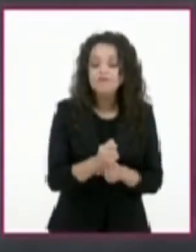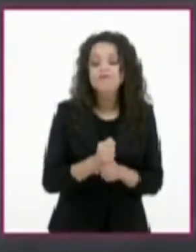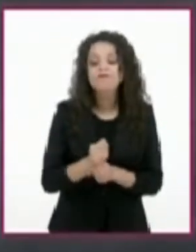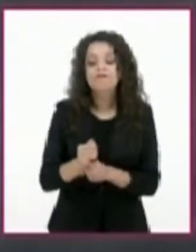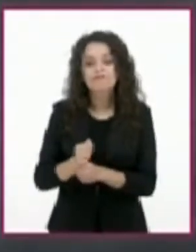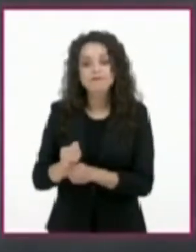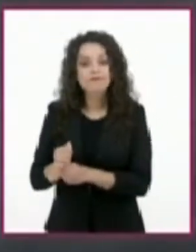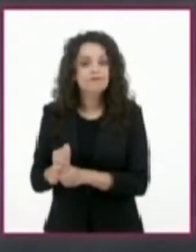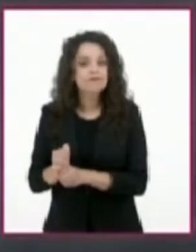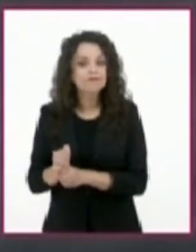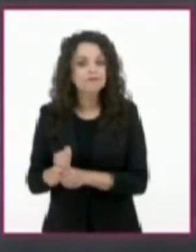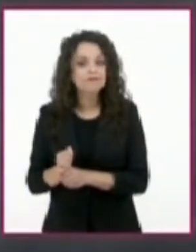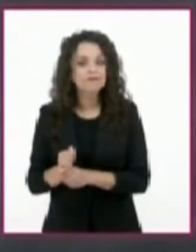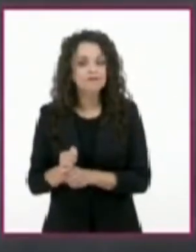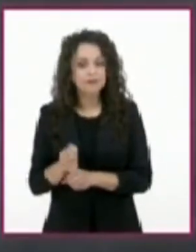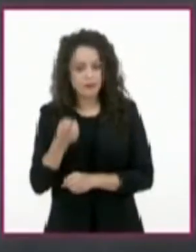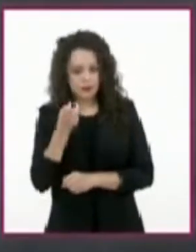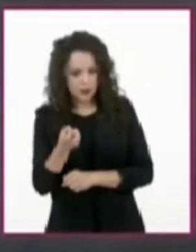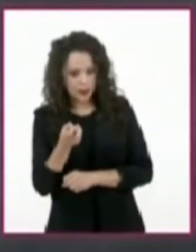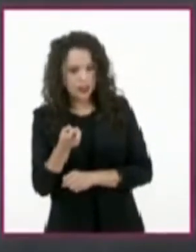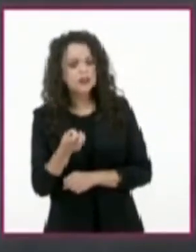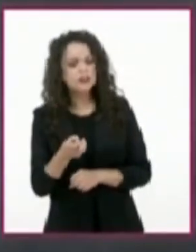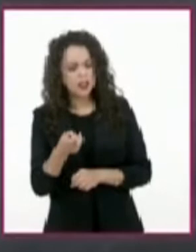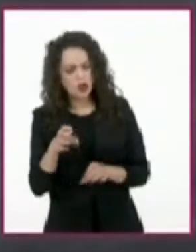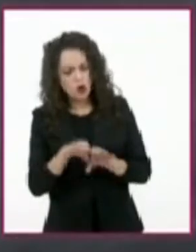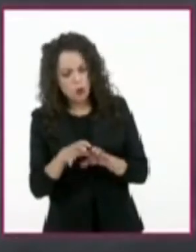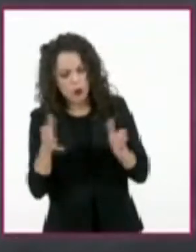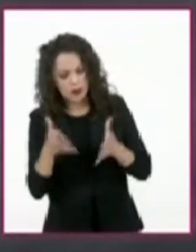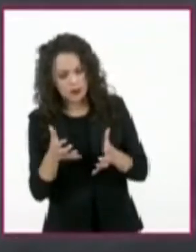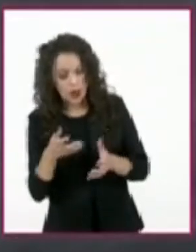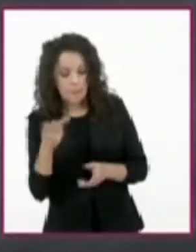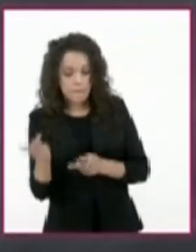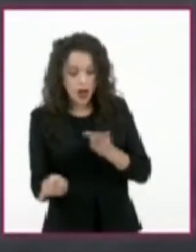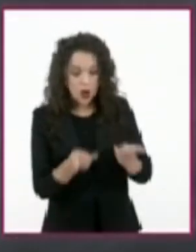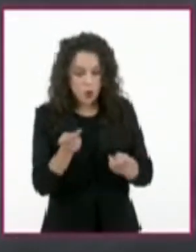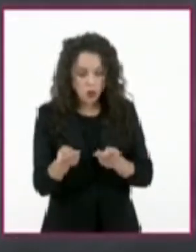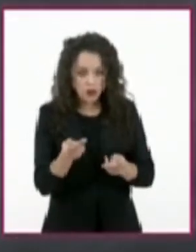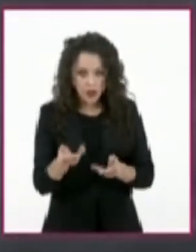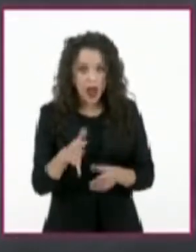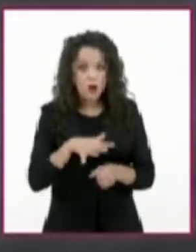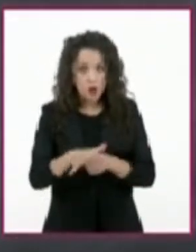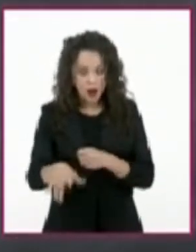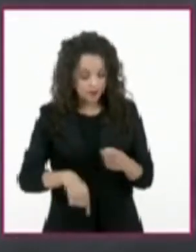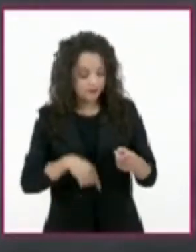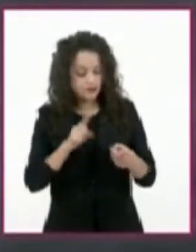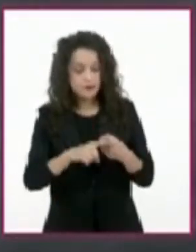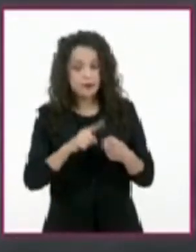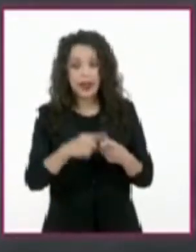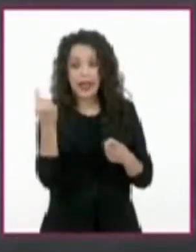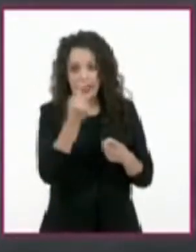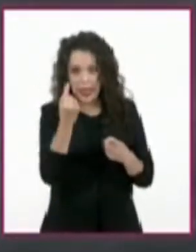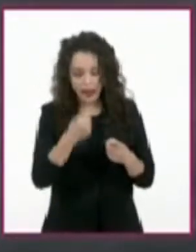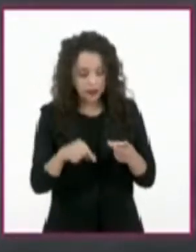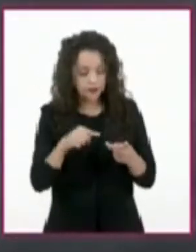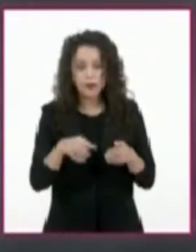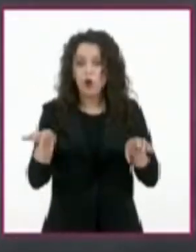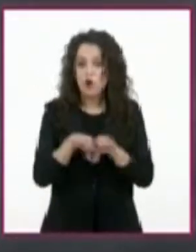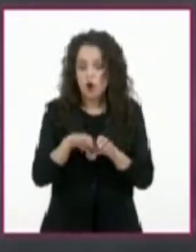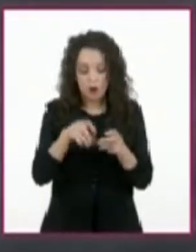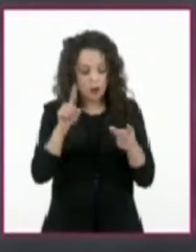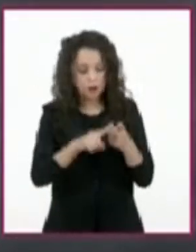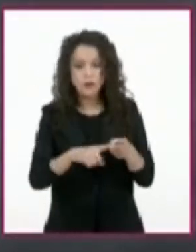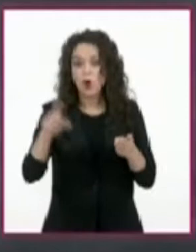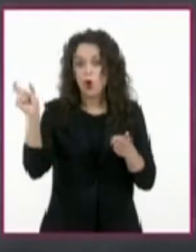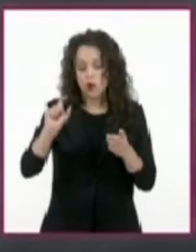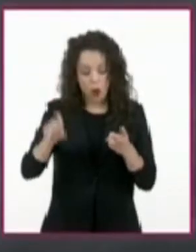que generalmente se basa y deriva de las preguntas ¿Qué? ¿Cómo? ¿Cuándo? ¿Dónde?